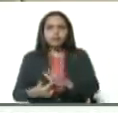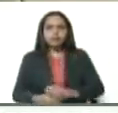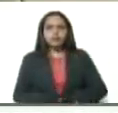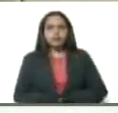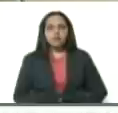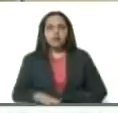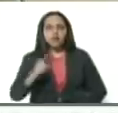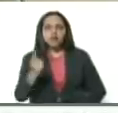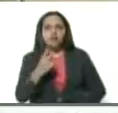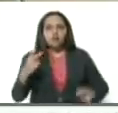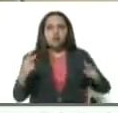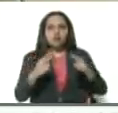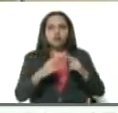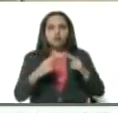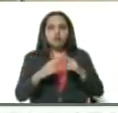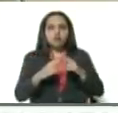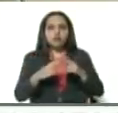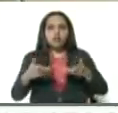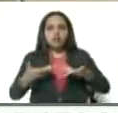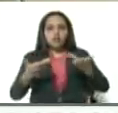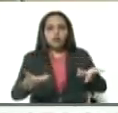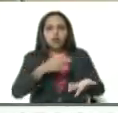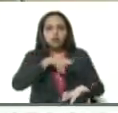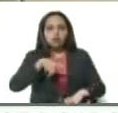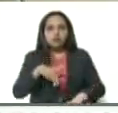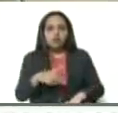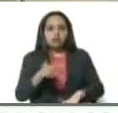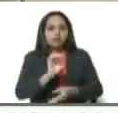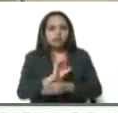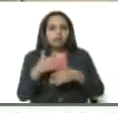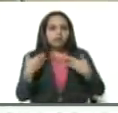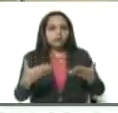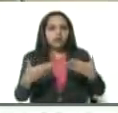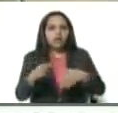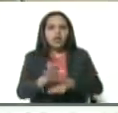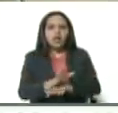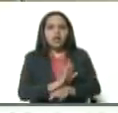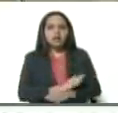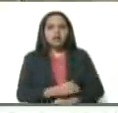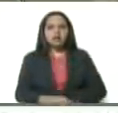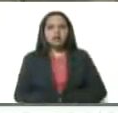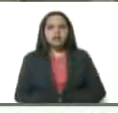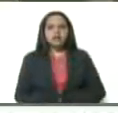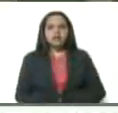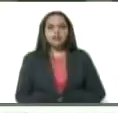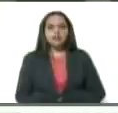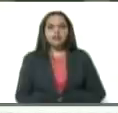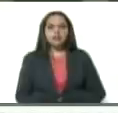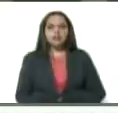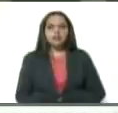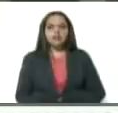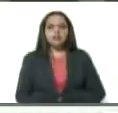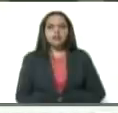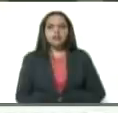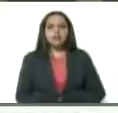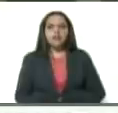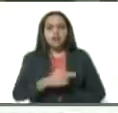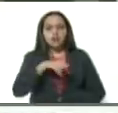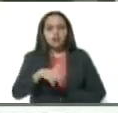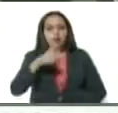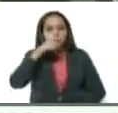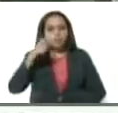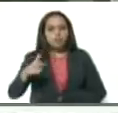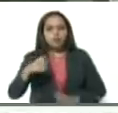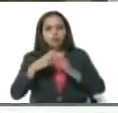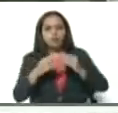Solo el conocimiento nos da a nosotros el alerta necesario para que nuestro pueblo en